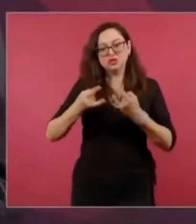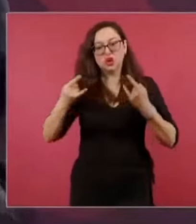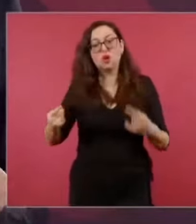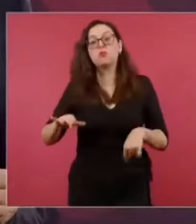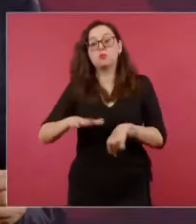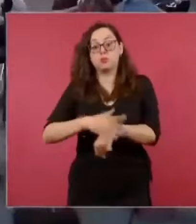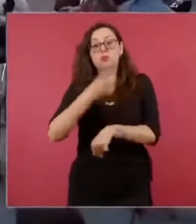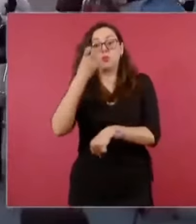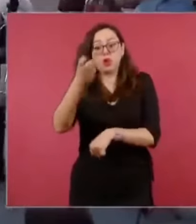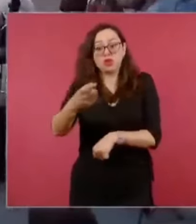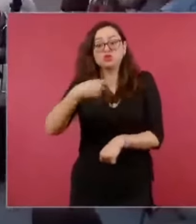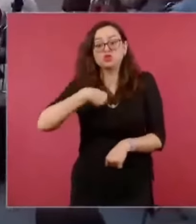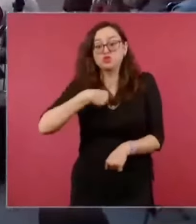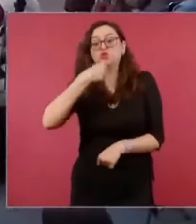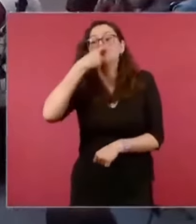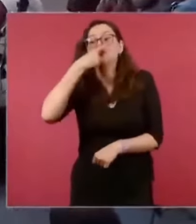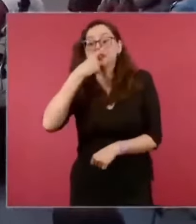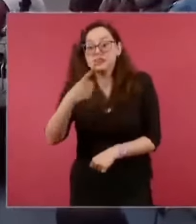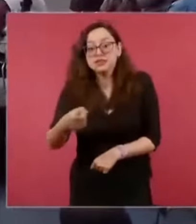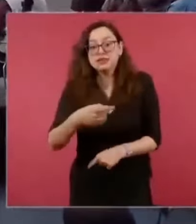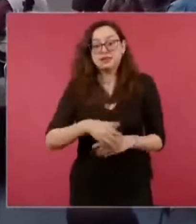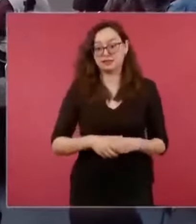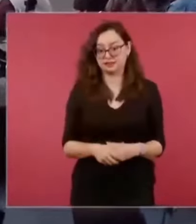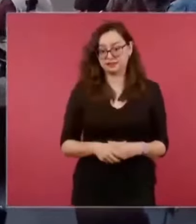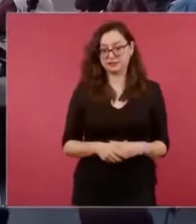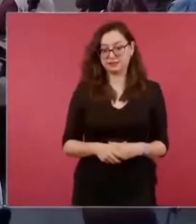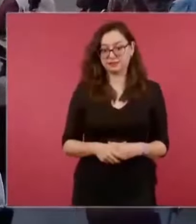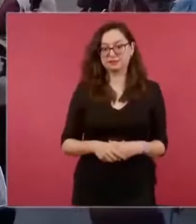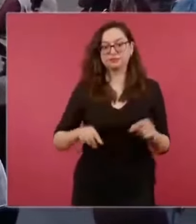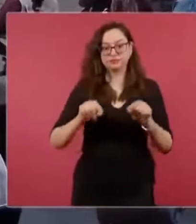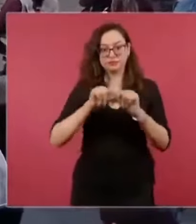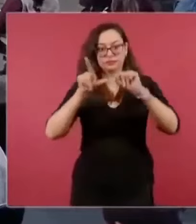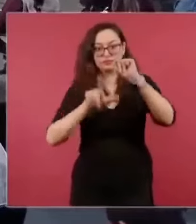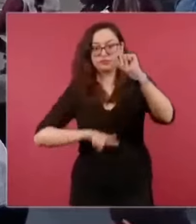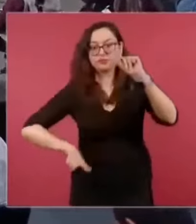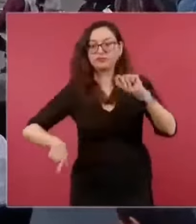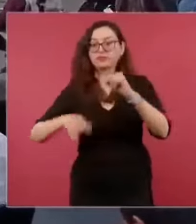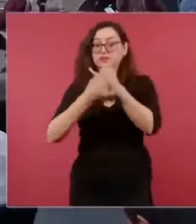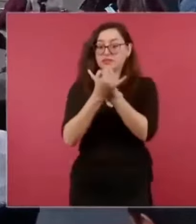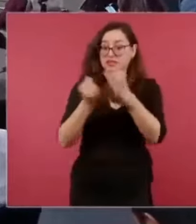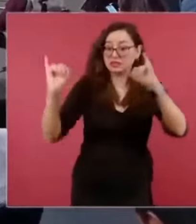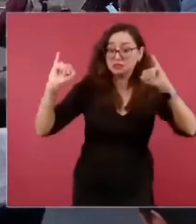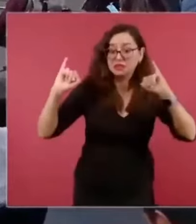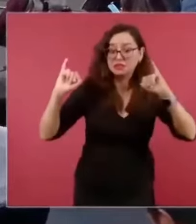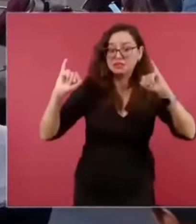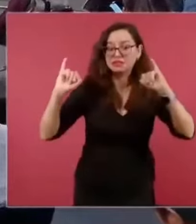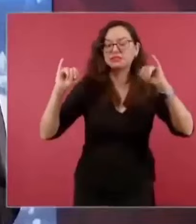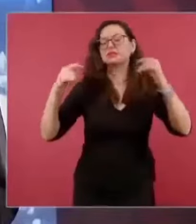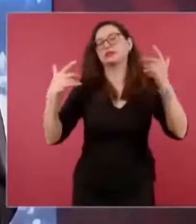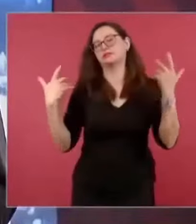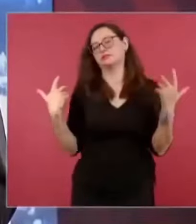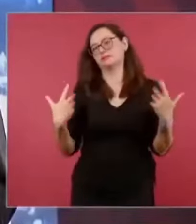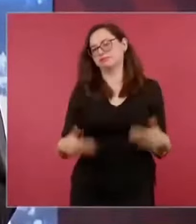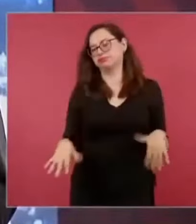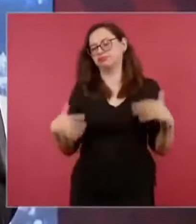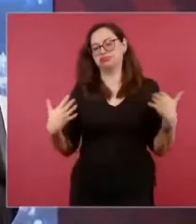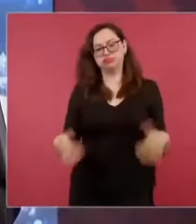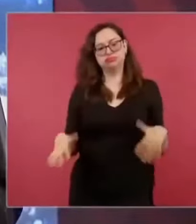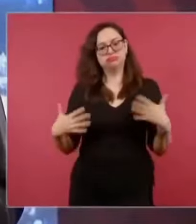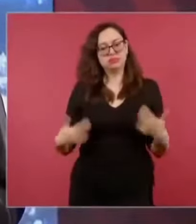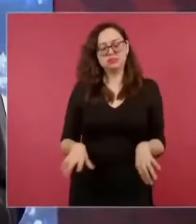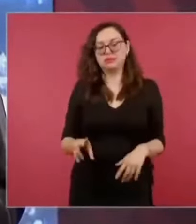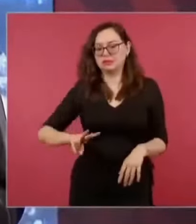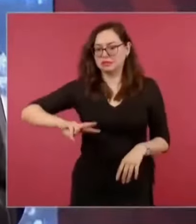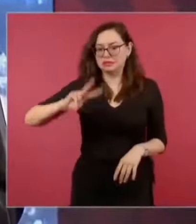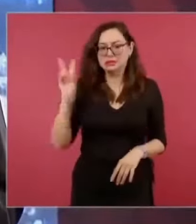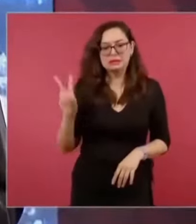La independencia de México se conquistó, se fraguó con la participación heroica